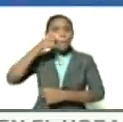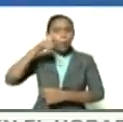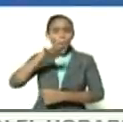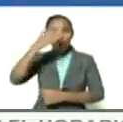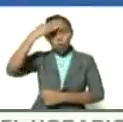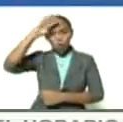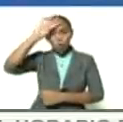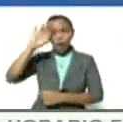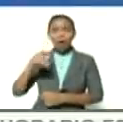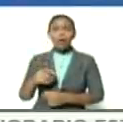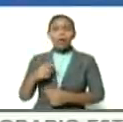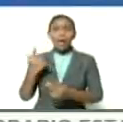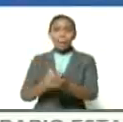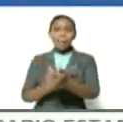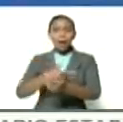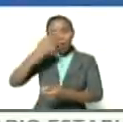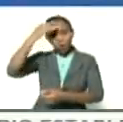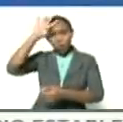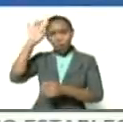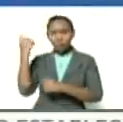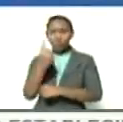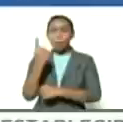solamente con nuestros hermanos de Cuba